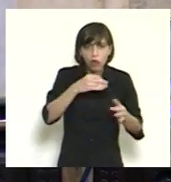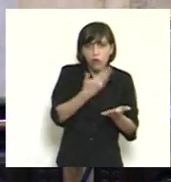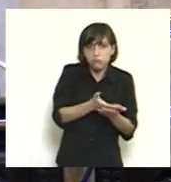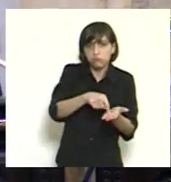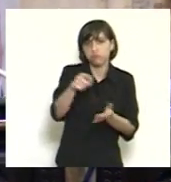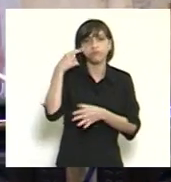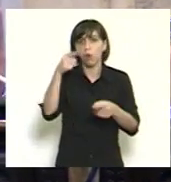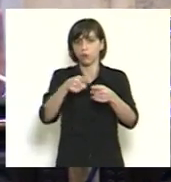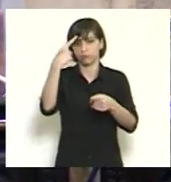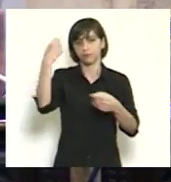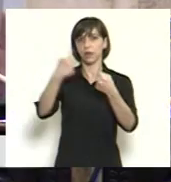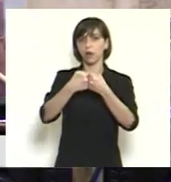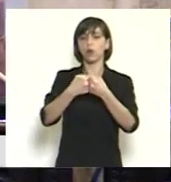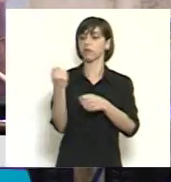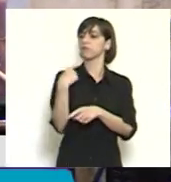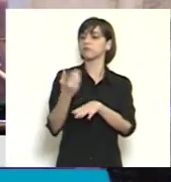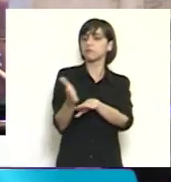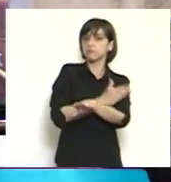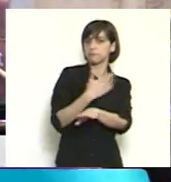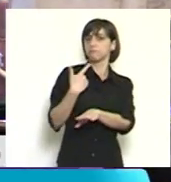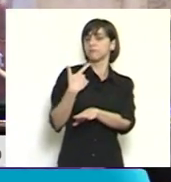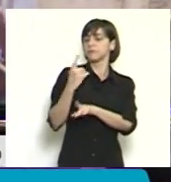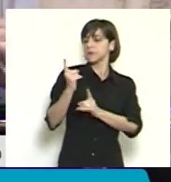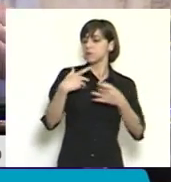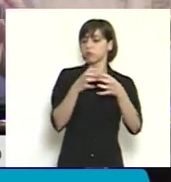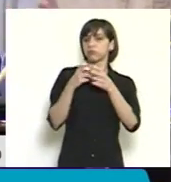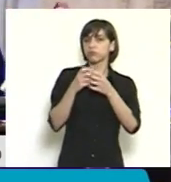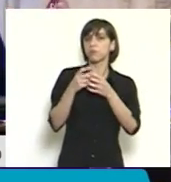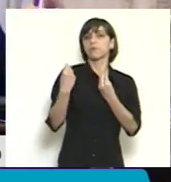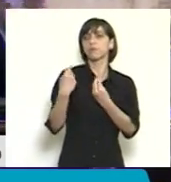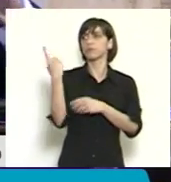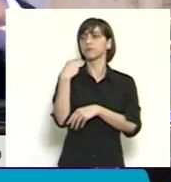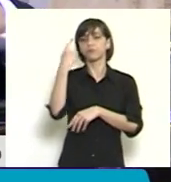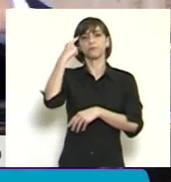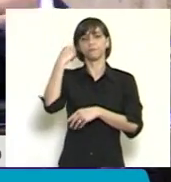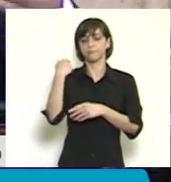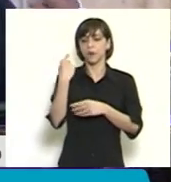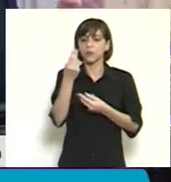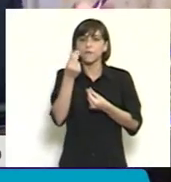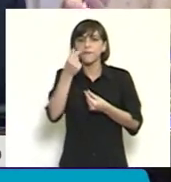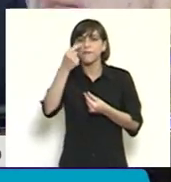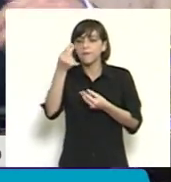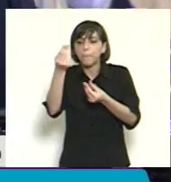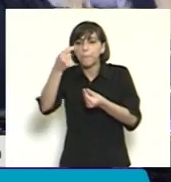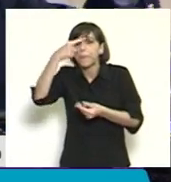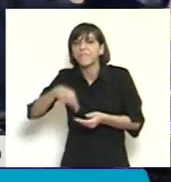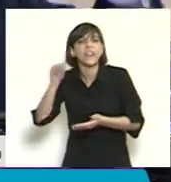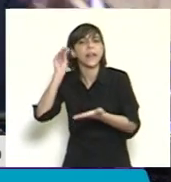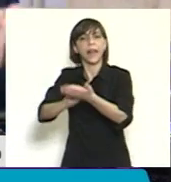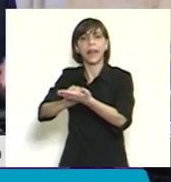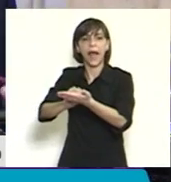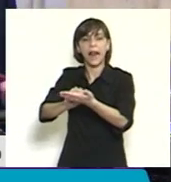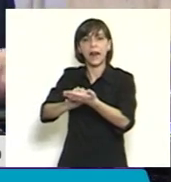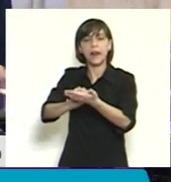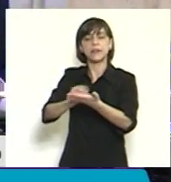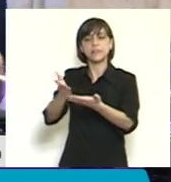el sector financiero tenemos este problema hace mucho tiempo cuando uno pone los costos financieros, el costo financiero total o la tasa, creo que eso queda como